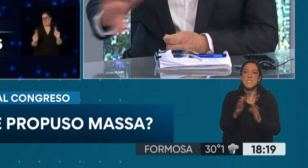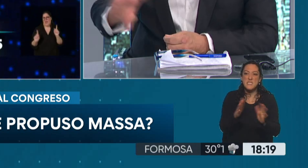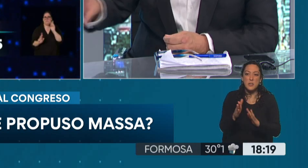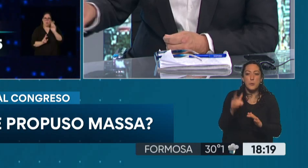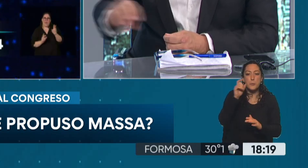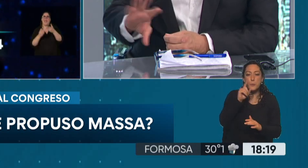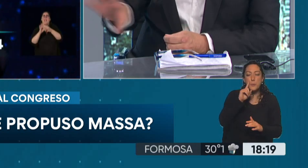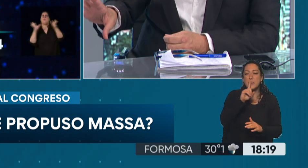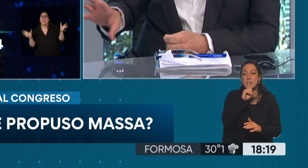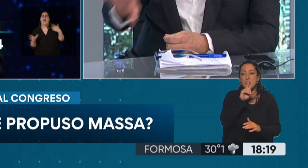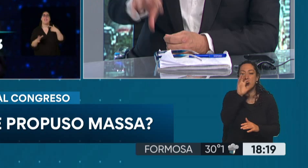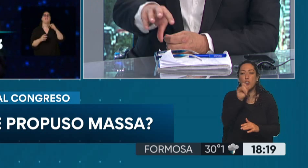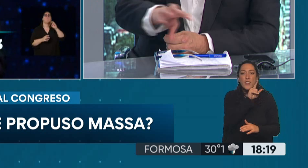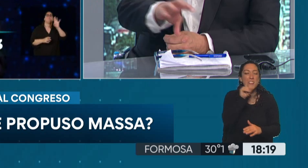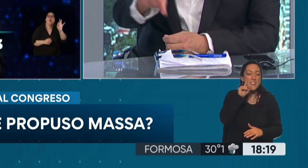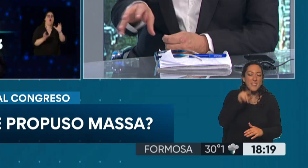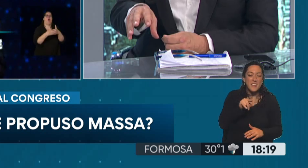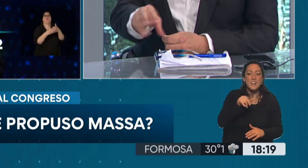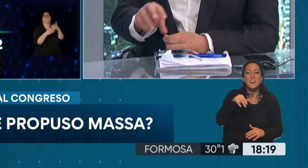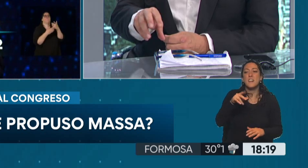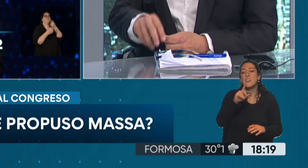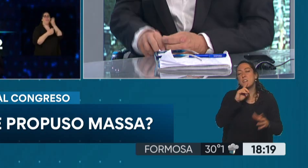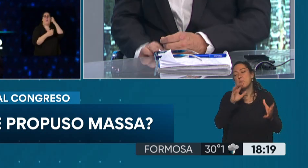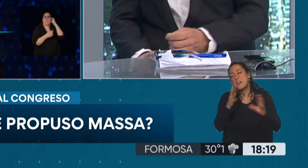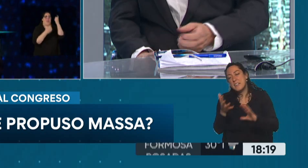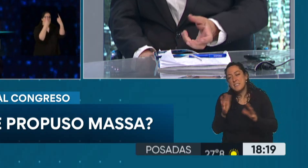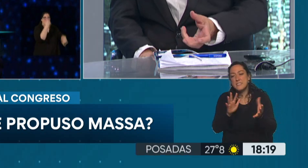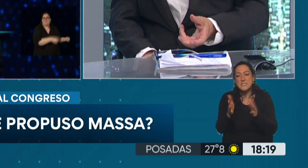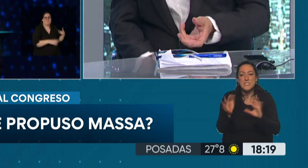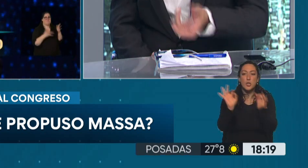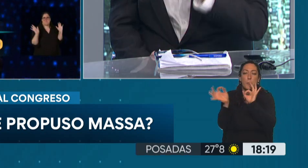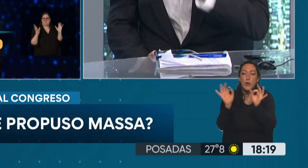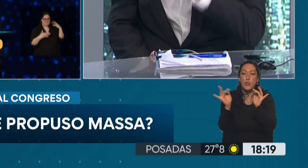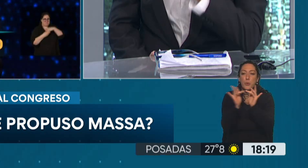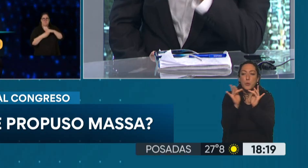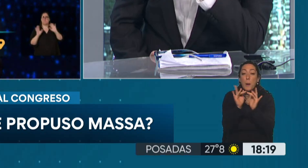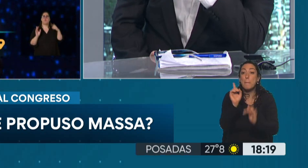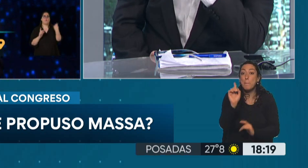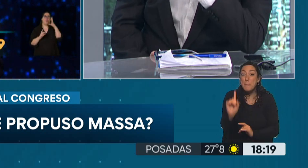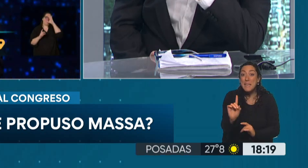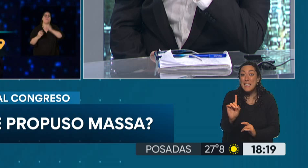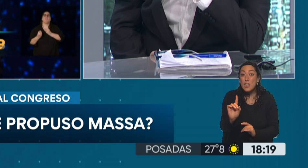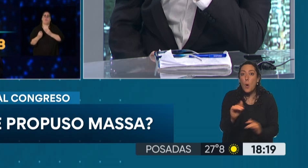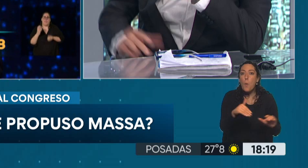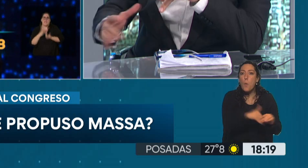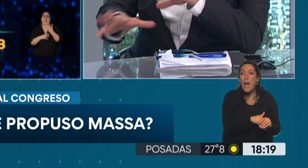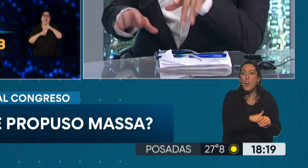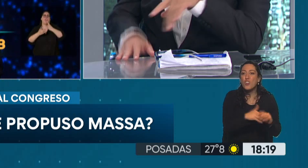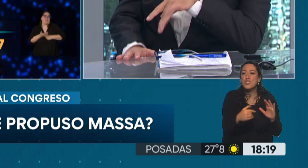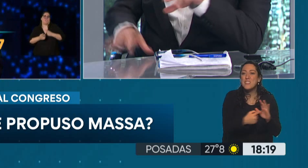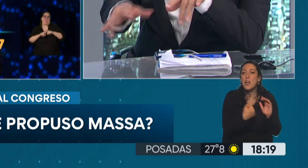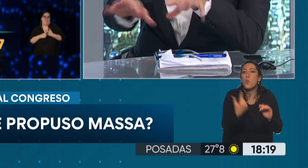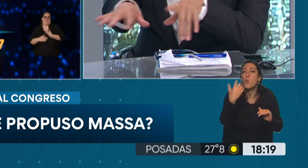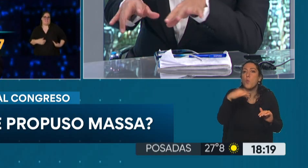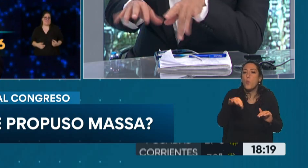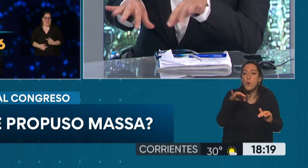Ethereum, que son estas monedas virtuales. En este caso va a ser una moneda virtual, pero emitida exclusivamente por el Banco Central. ¿Viste que los pibes ahora